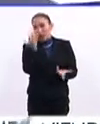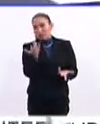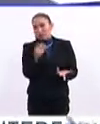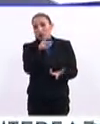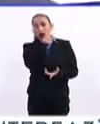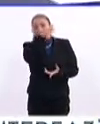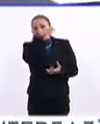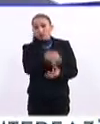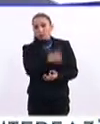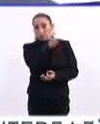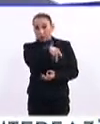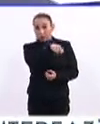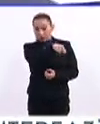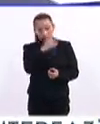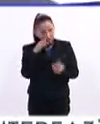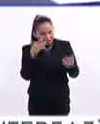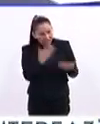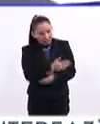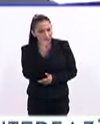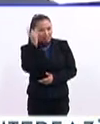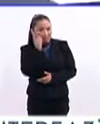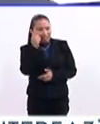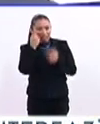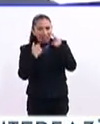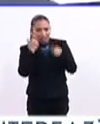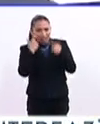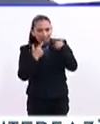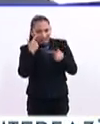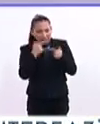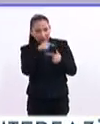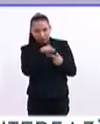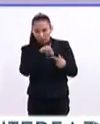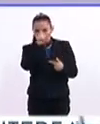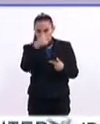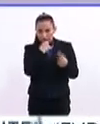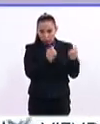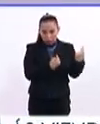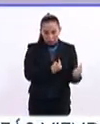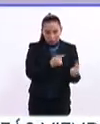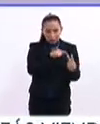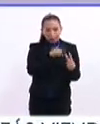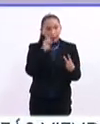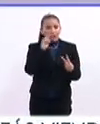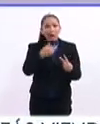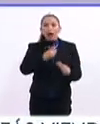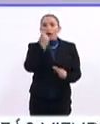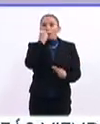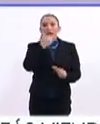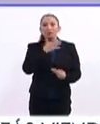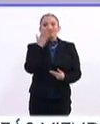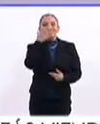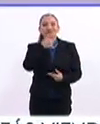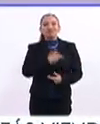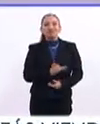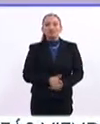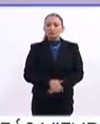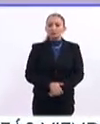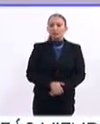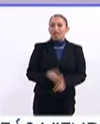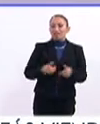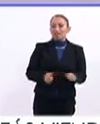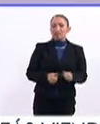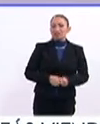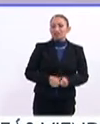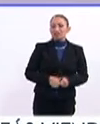O sea, eso sí es real, ¿no? La segunda cosa para los chiquitos es que empiezan a perder el apetito, ¿no? O sea, que empiezan a